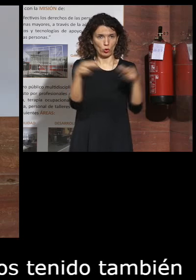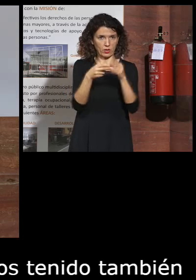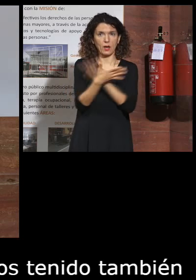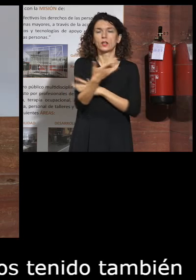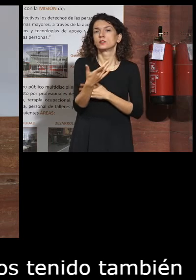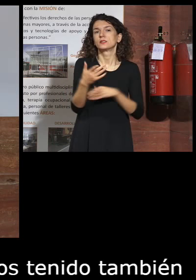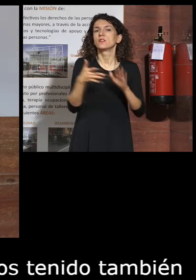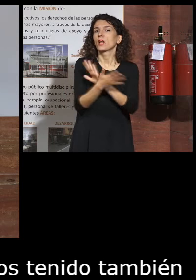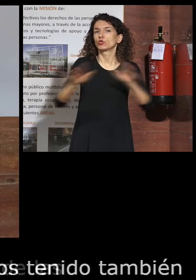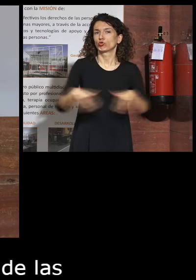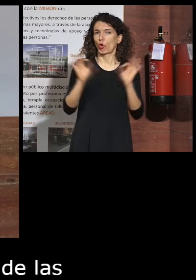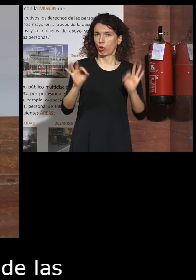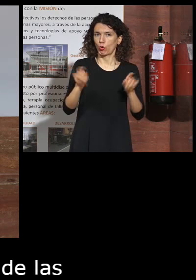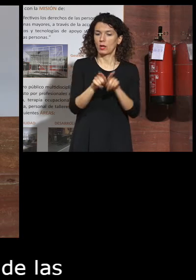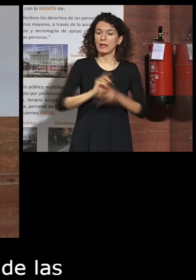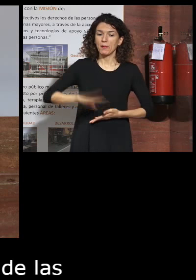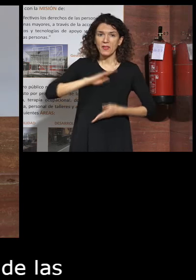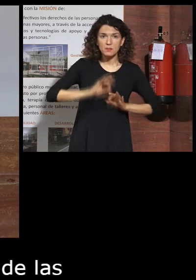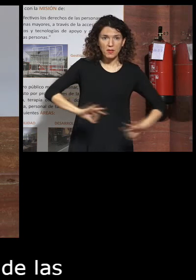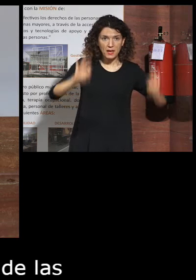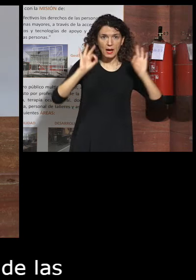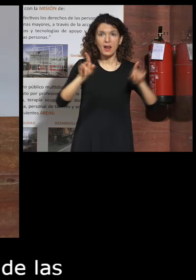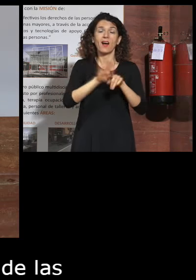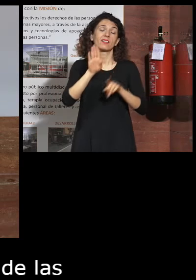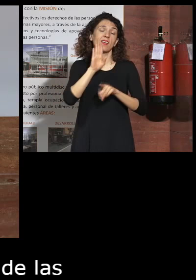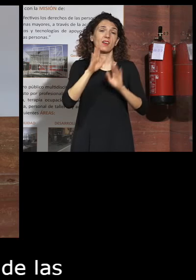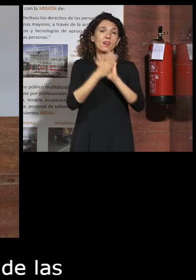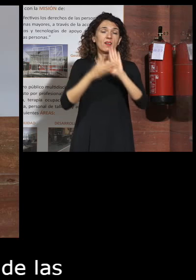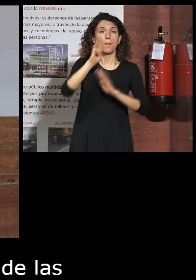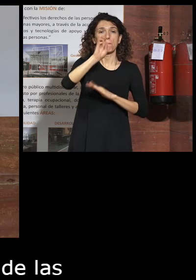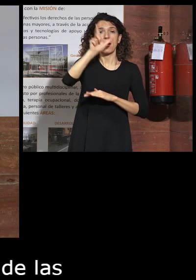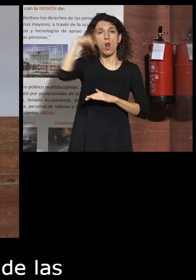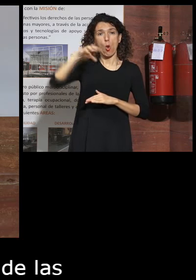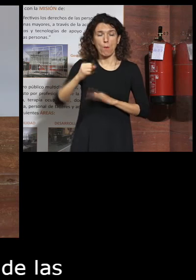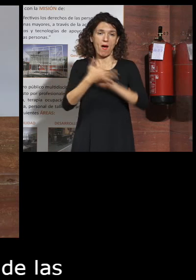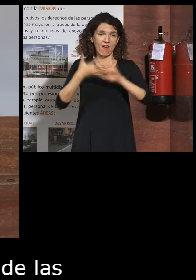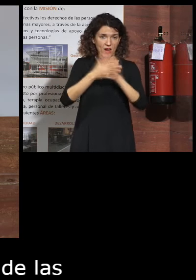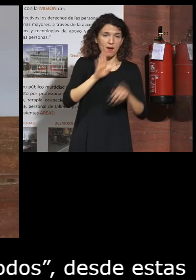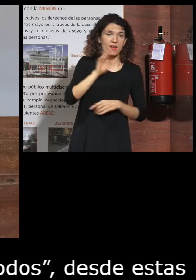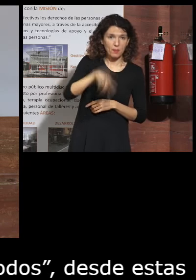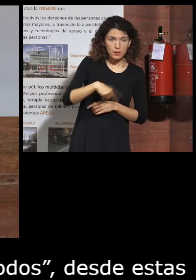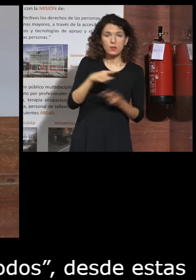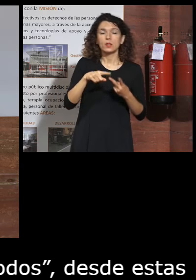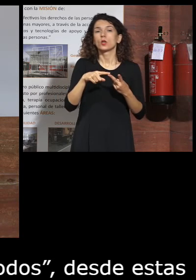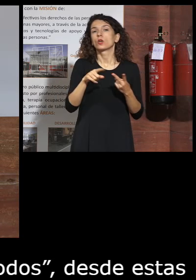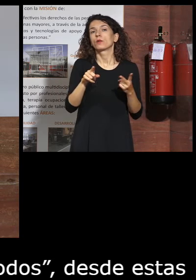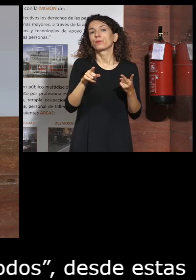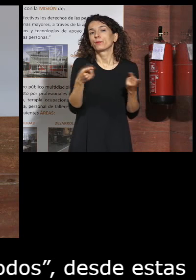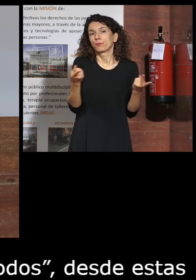desde estas capacidades especiales que también hablaba la doctora anteriormente desde estas